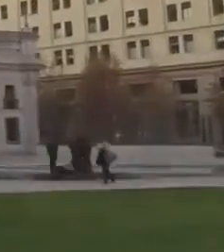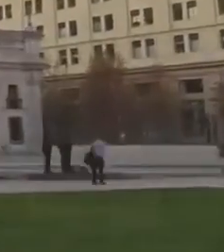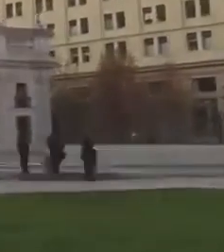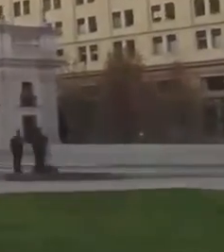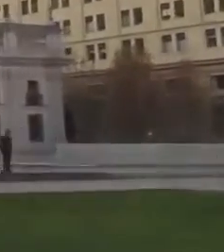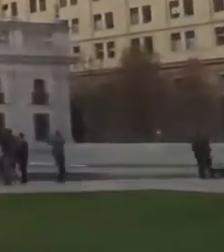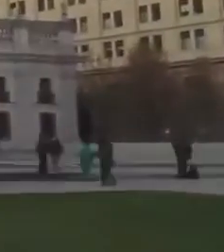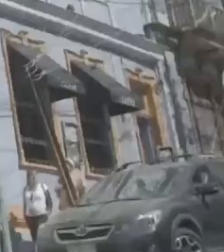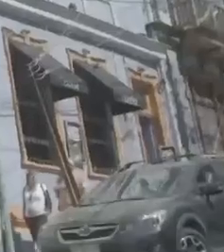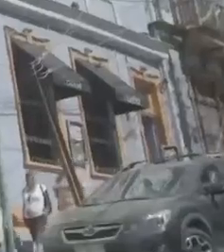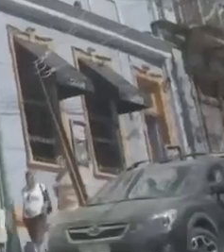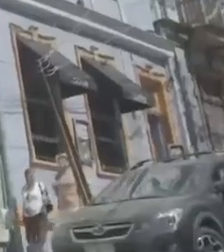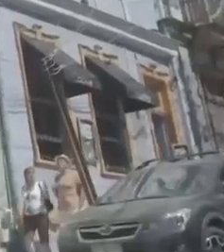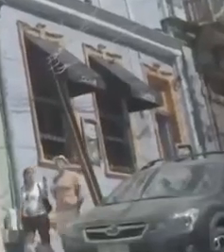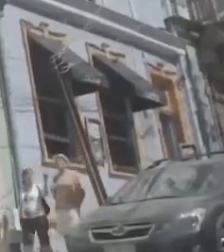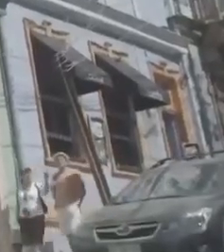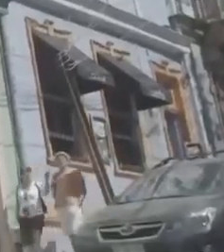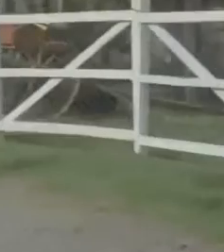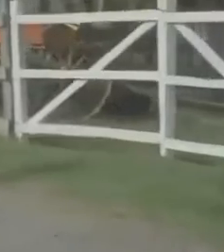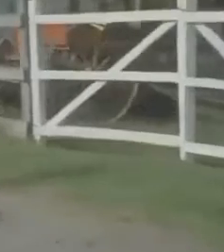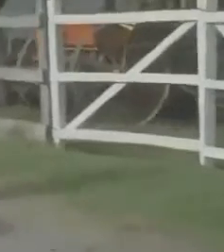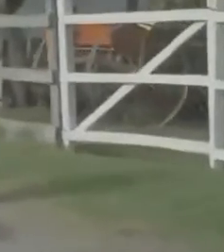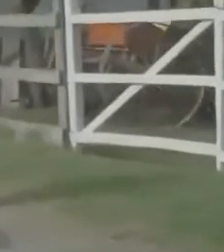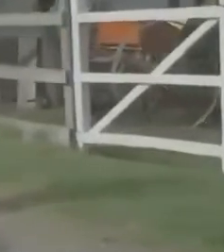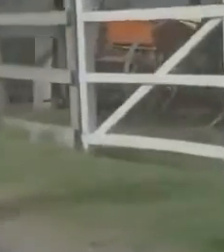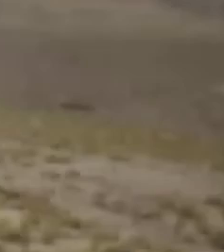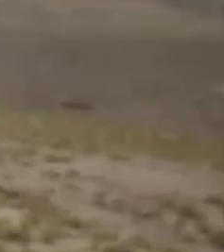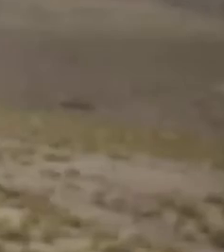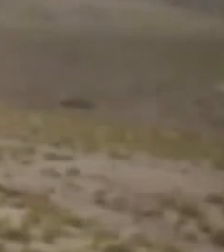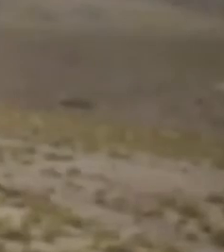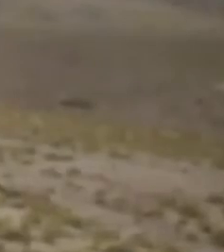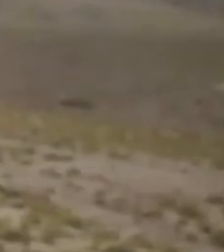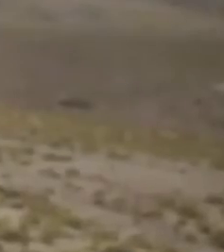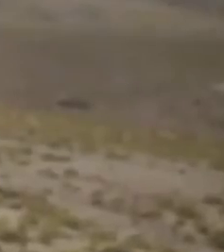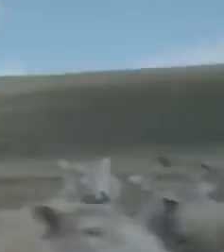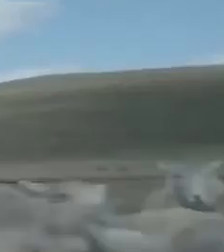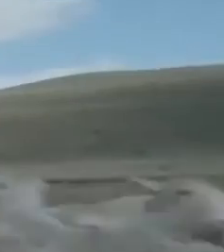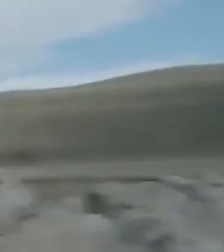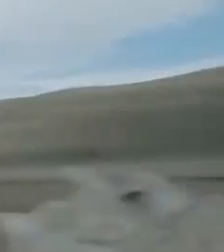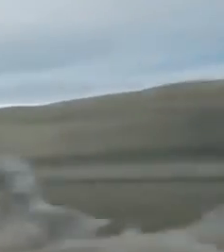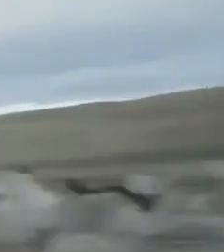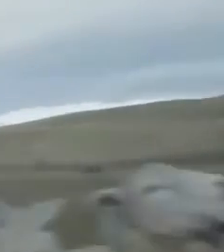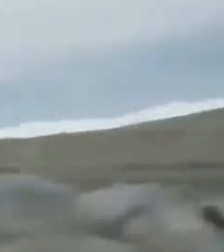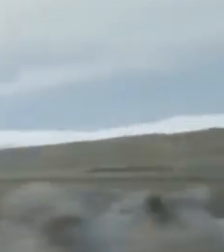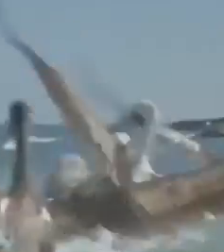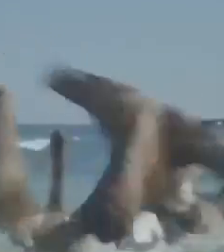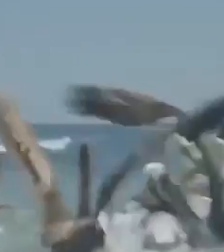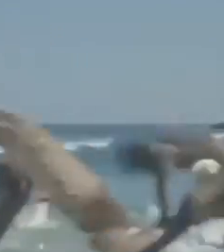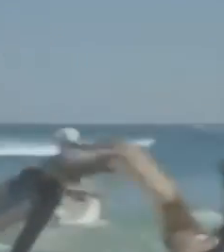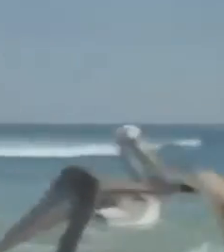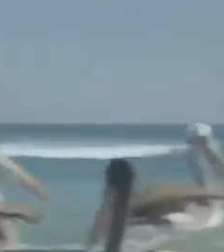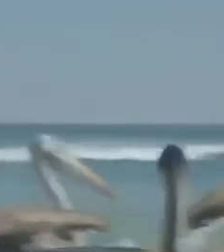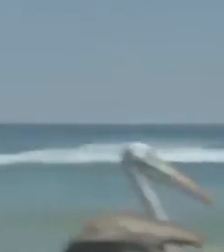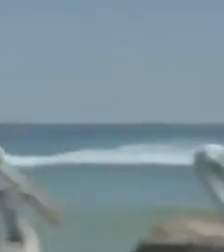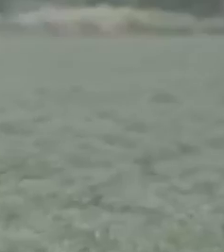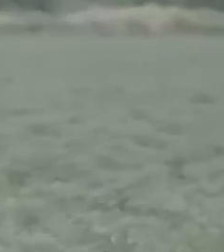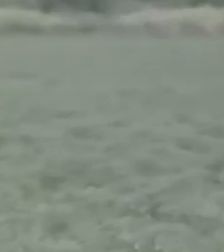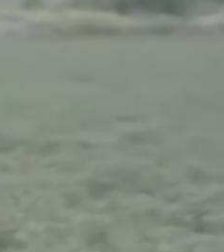Transmitió el Gobierno de Chile. Agradecemos a los canales de televisión y radioemisoras que integraron esta red voluntaria.